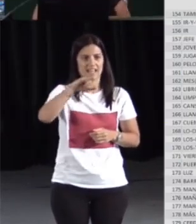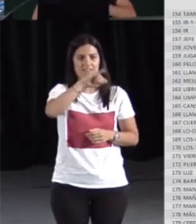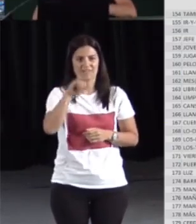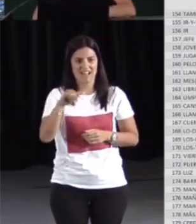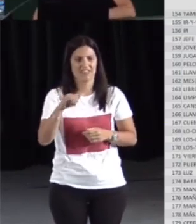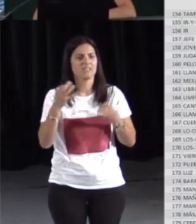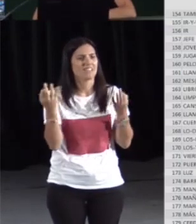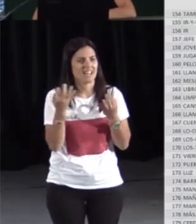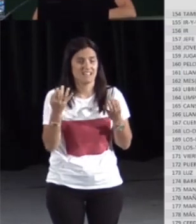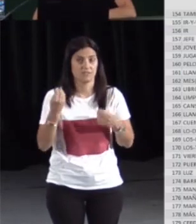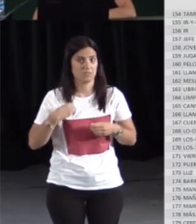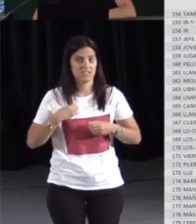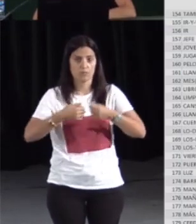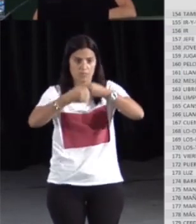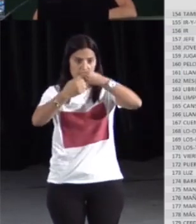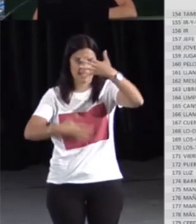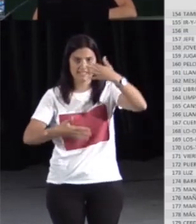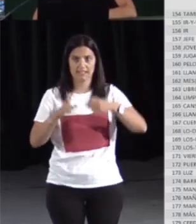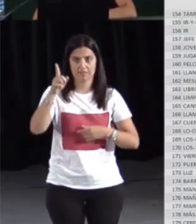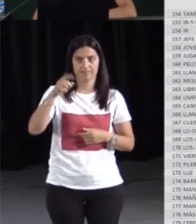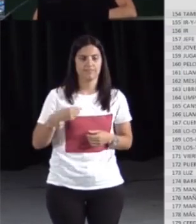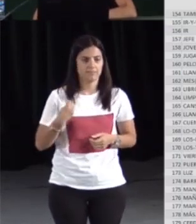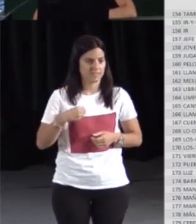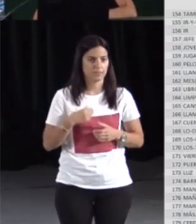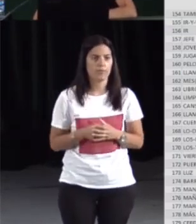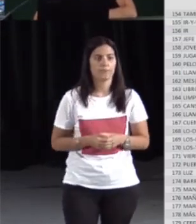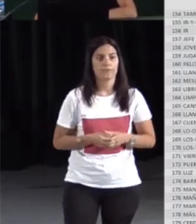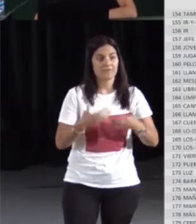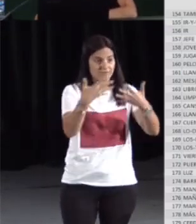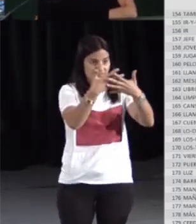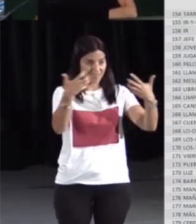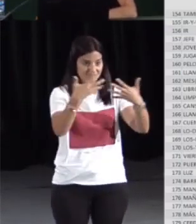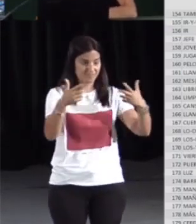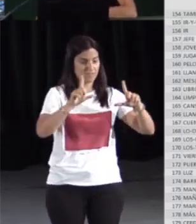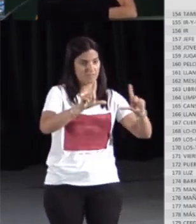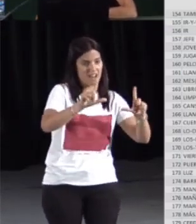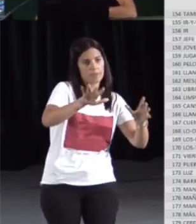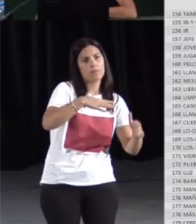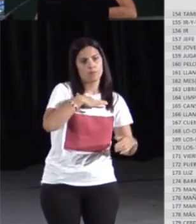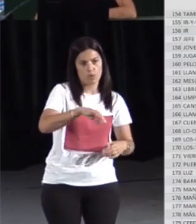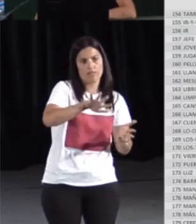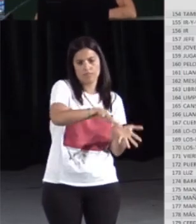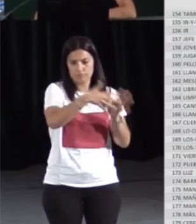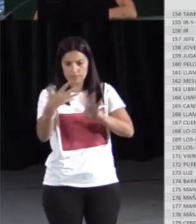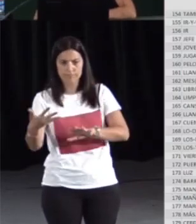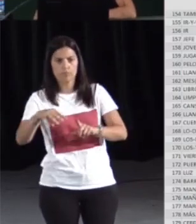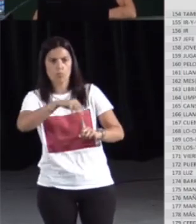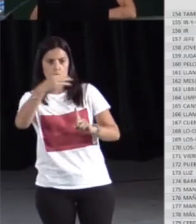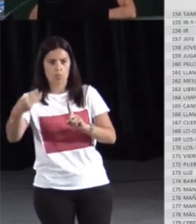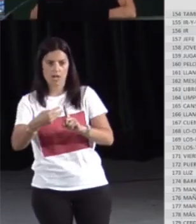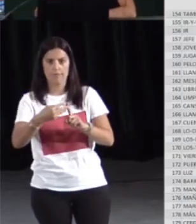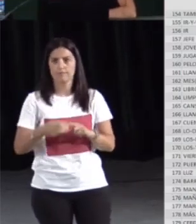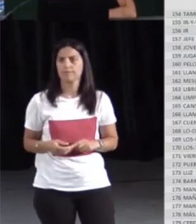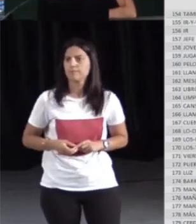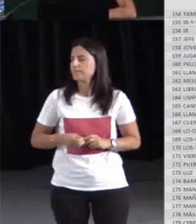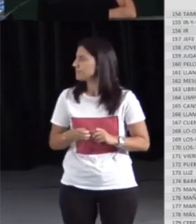este caso vemos en la diapositiva un ejemplo, una muestra de una base de datos. Es la base de datos léxica. La interfaz lo